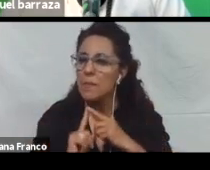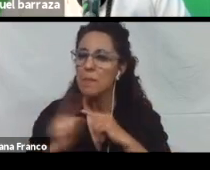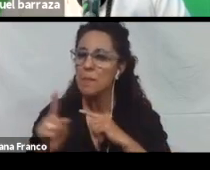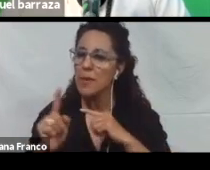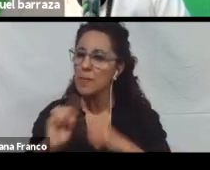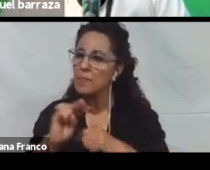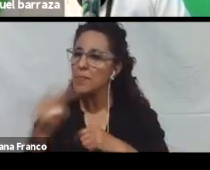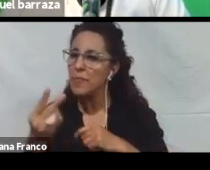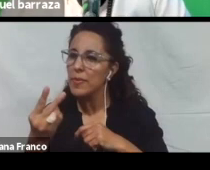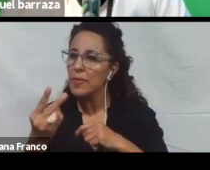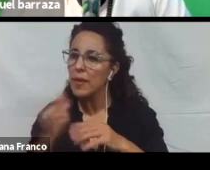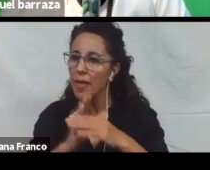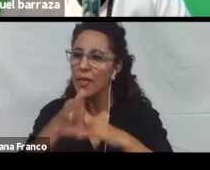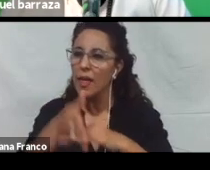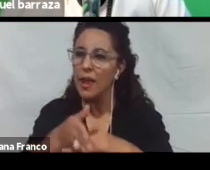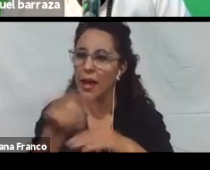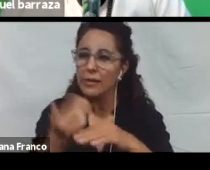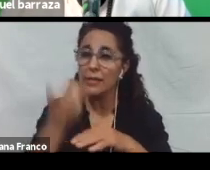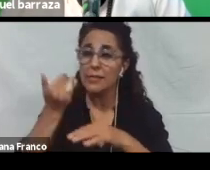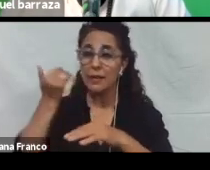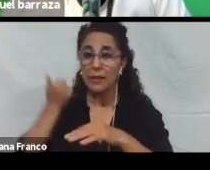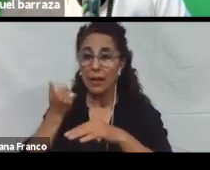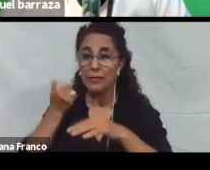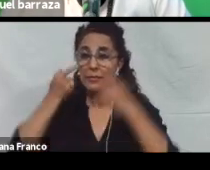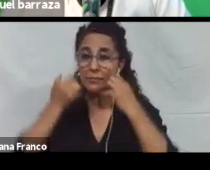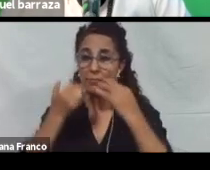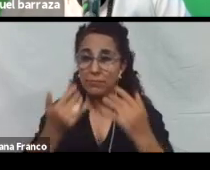buscar hacia adelante, hacia atrás. Recorrer esa búsqueda.